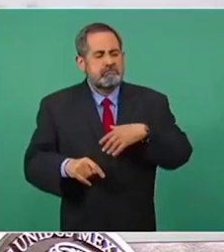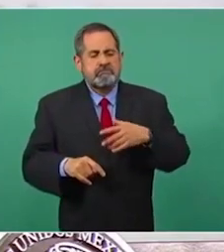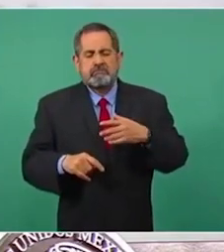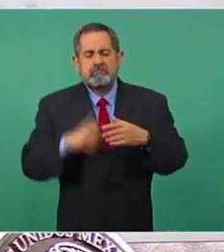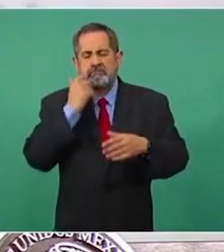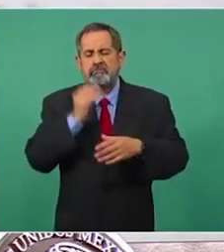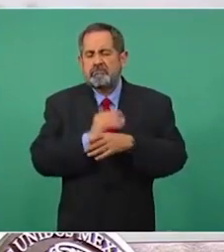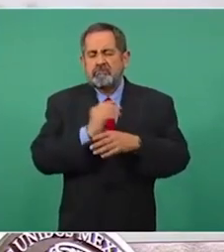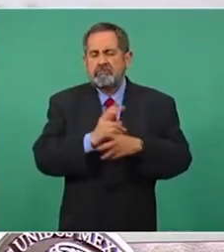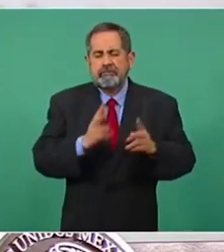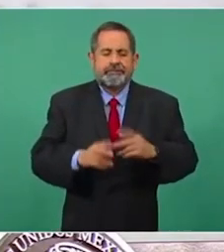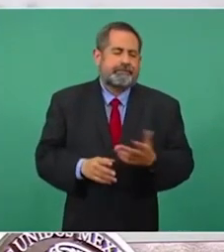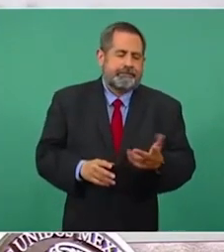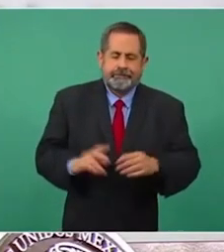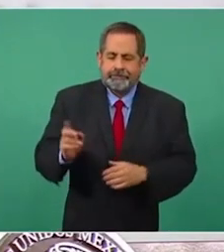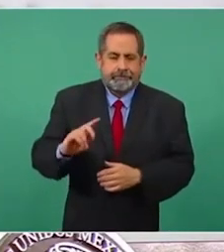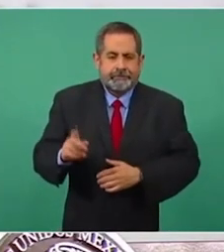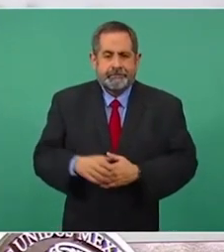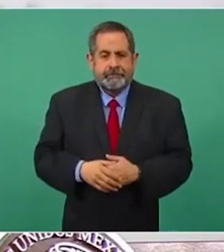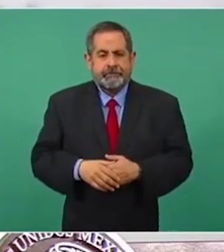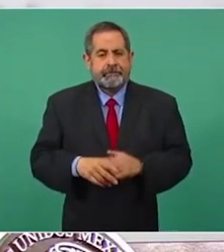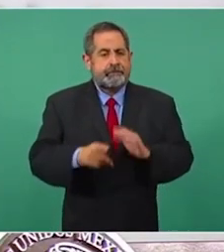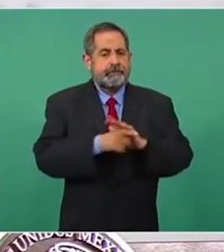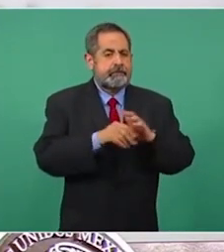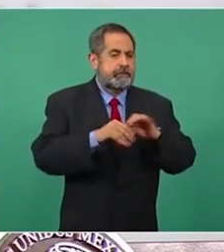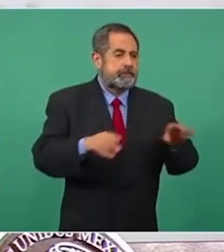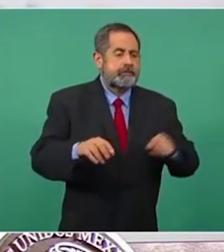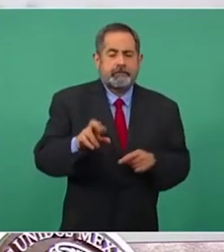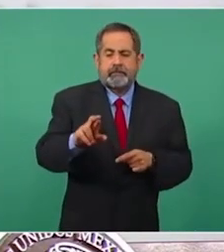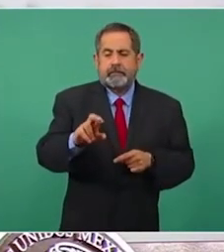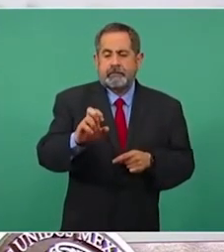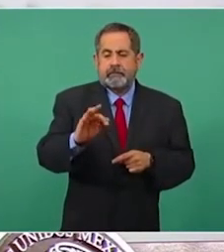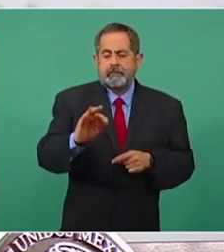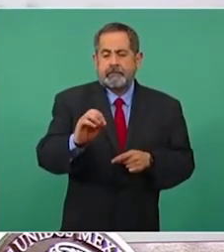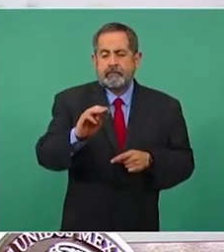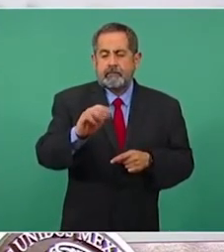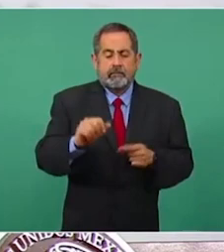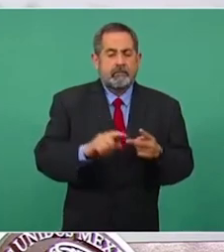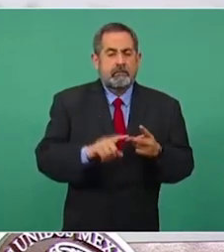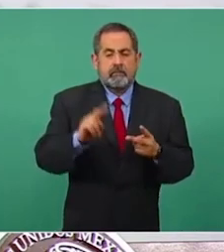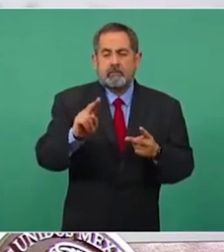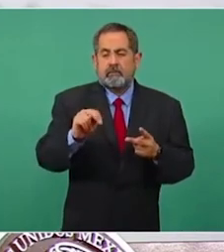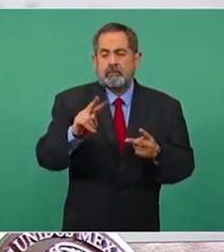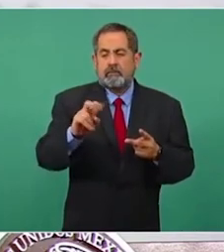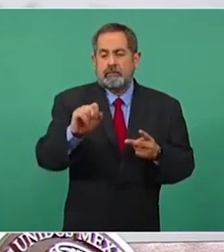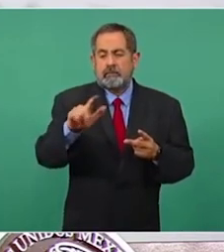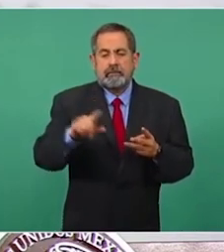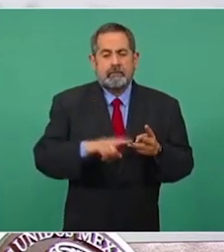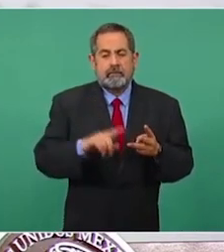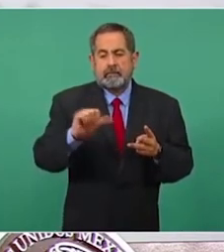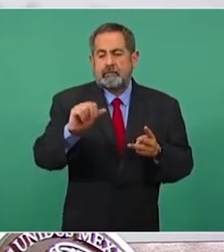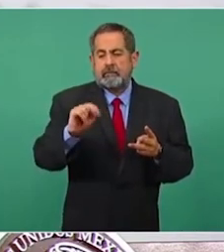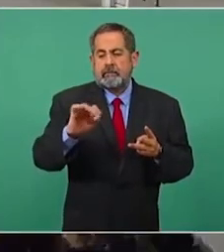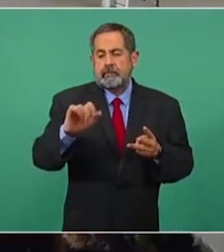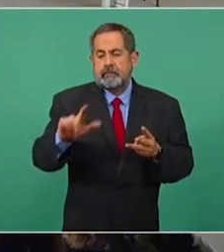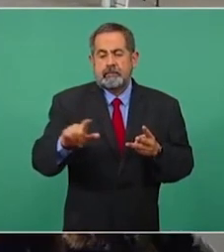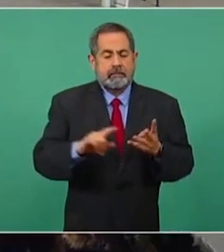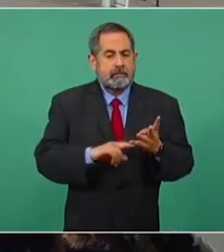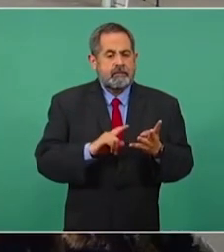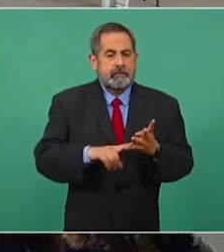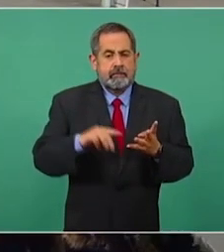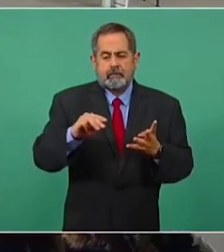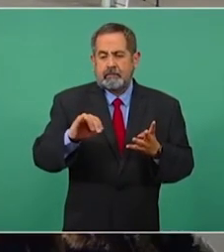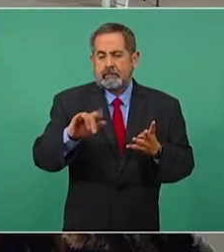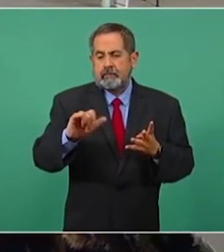Múltiples medios como Reforma, El Universal, Animal Político, La Silla Rota o